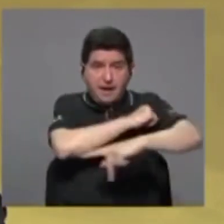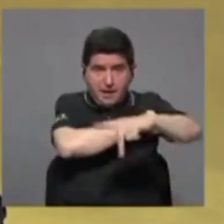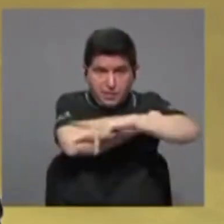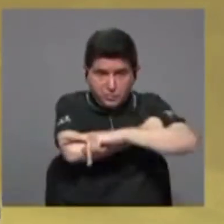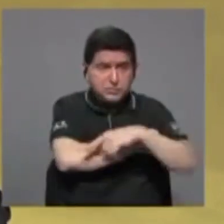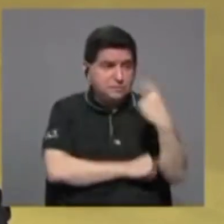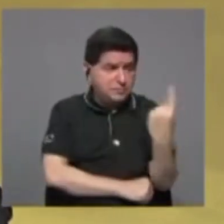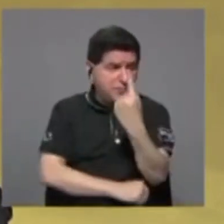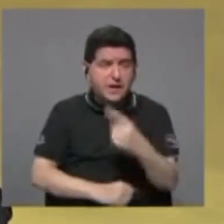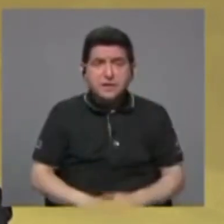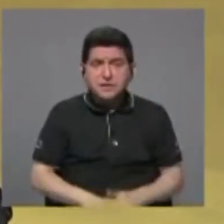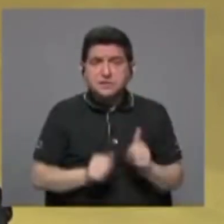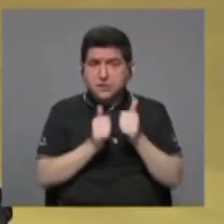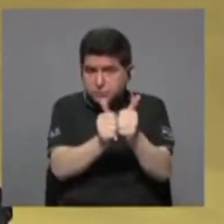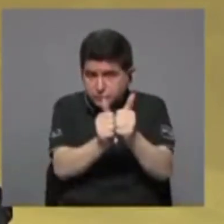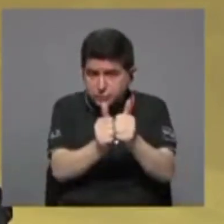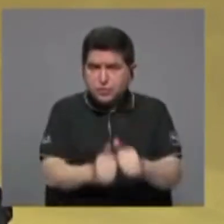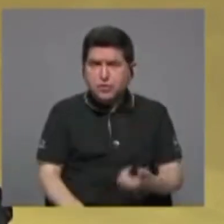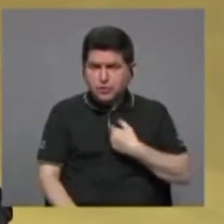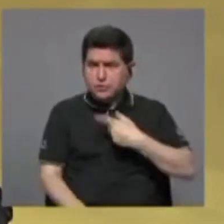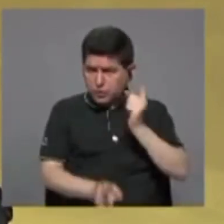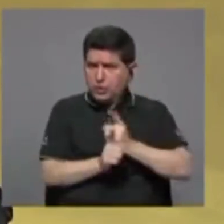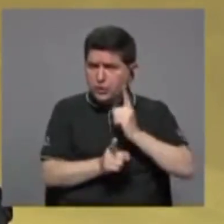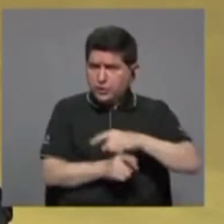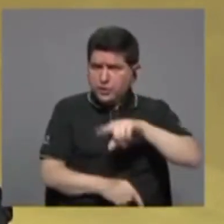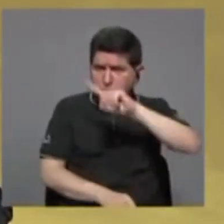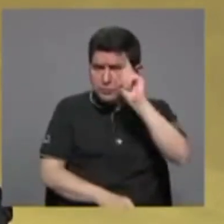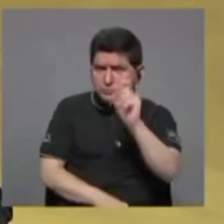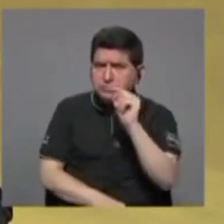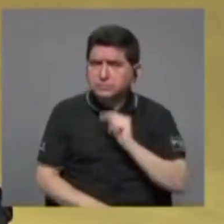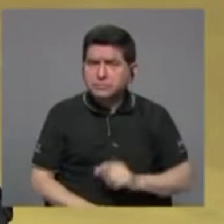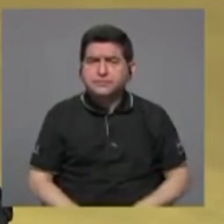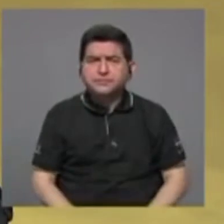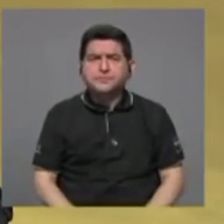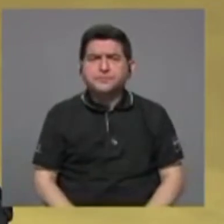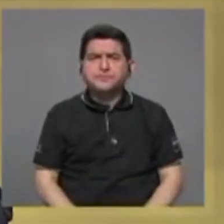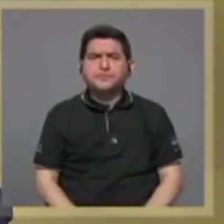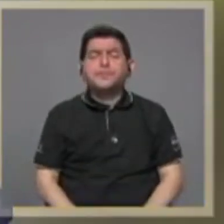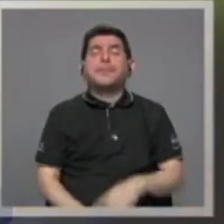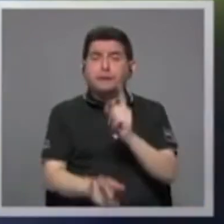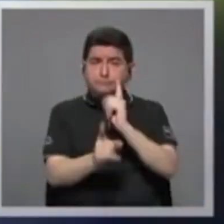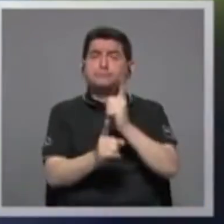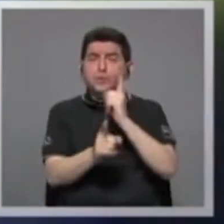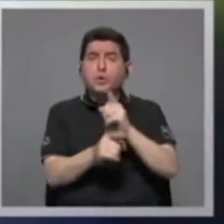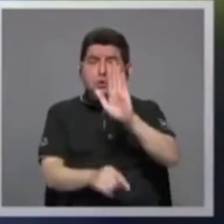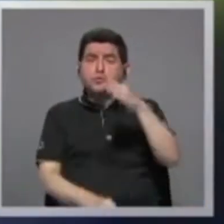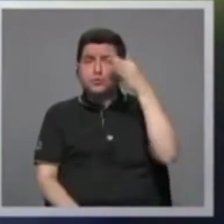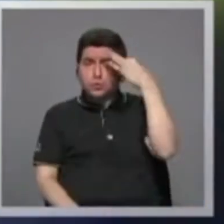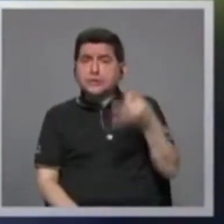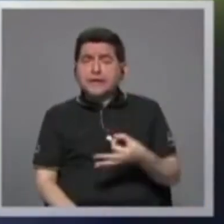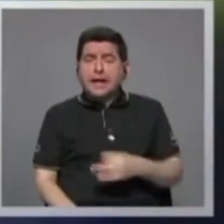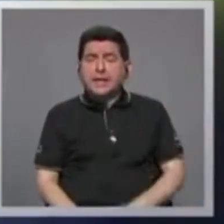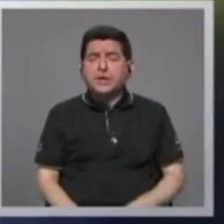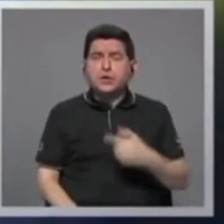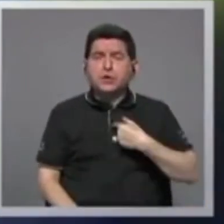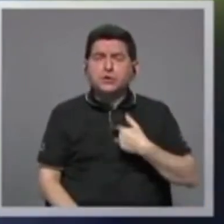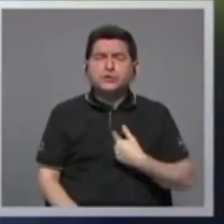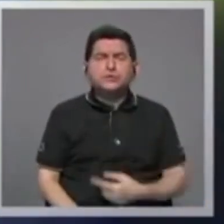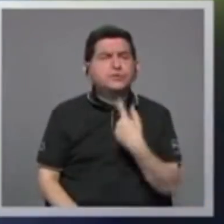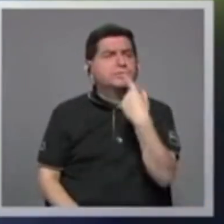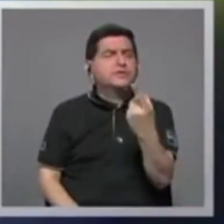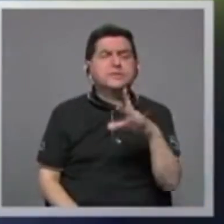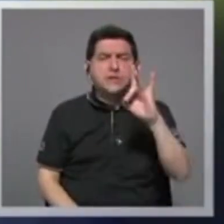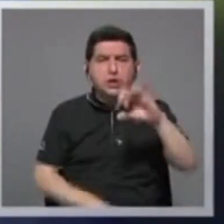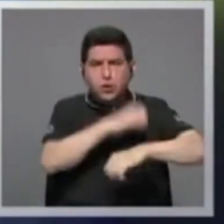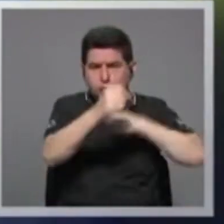respectivos. ¿Me equivoco, doctor Otero? No, es correcta su apreciación, yo quería significar que hace